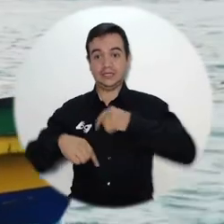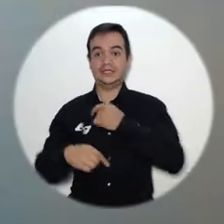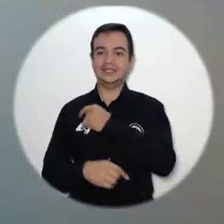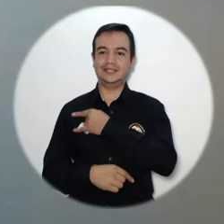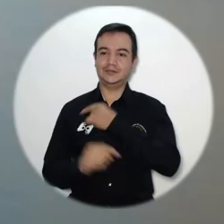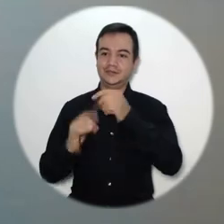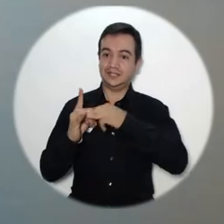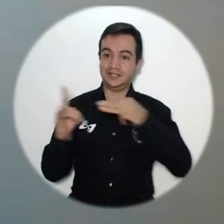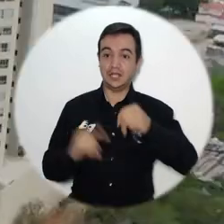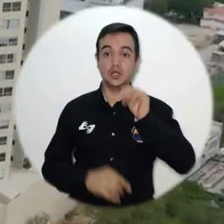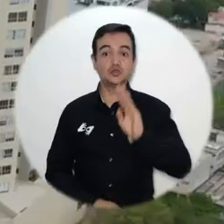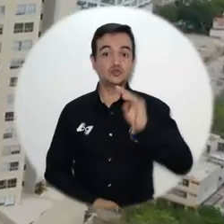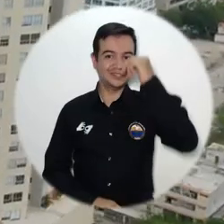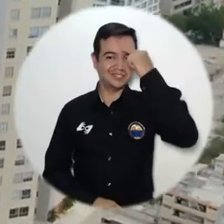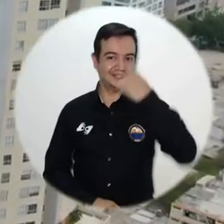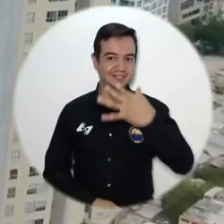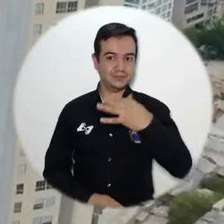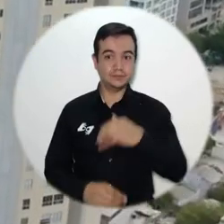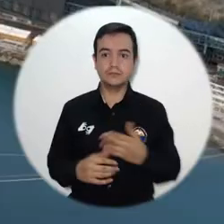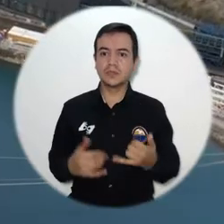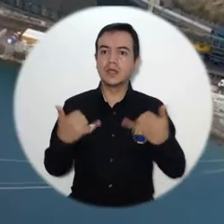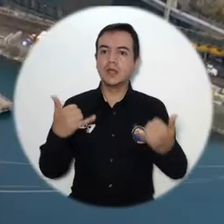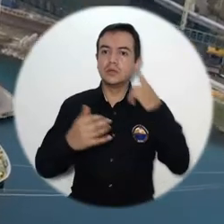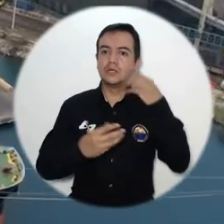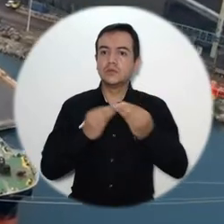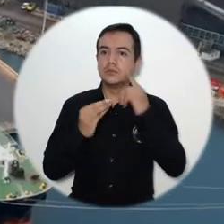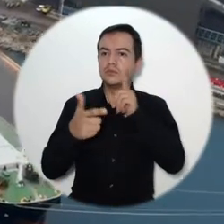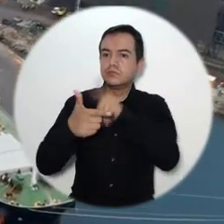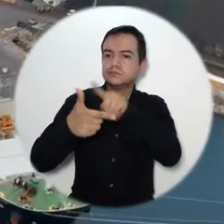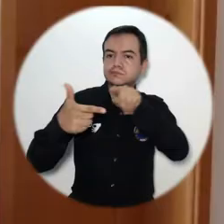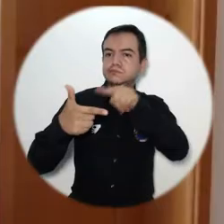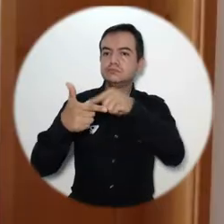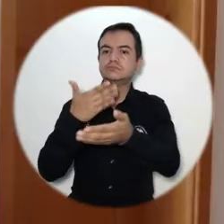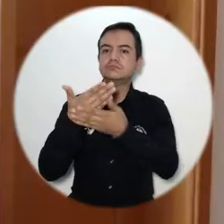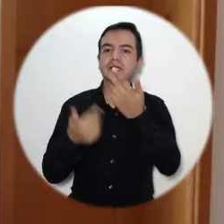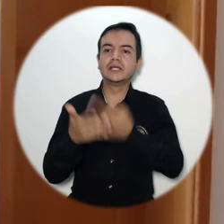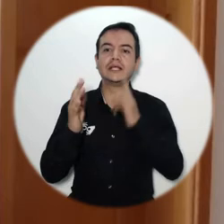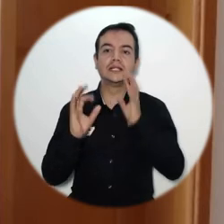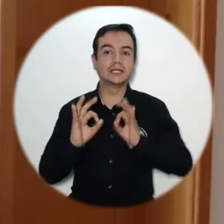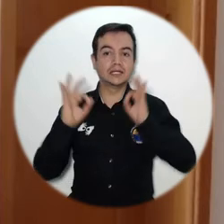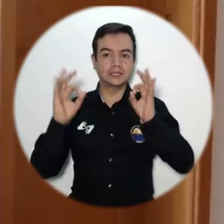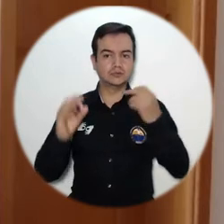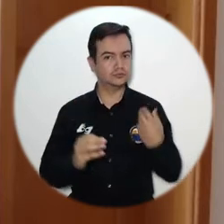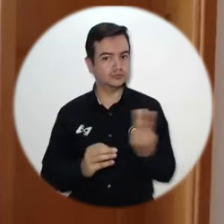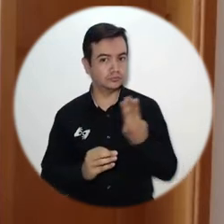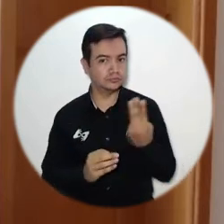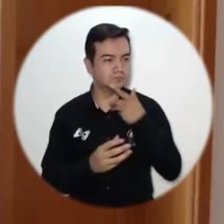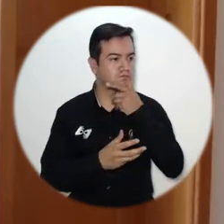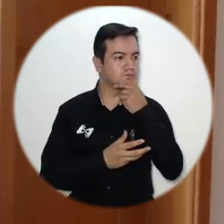indicadores métricos hoy en día la actividad científica se mide y se evalúa de acuerdo con su calidad. En este caso nosotros decidimos